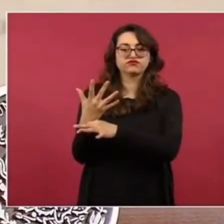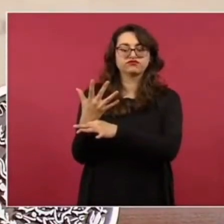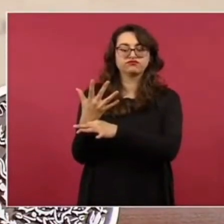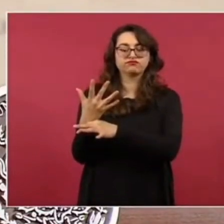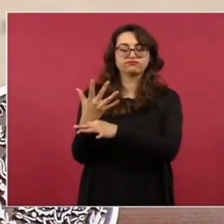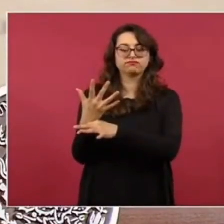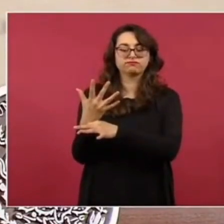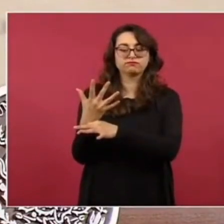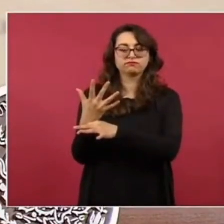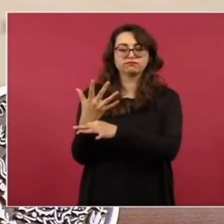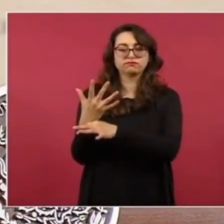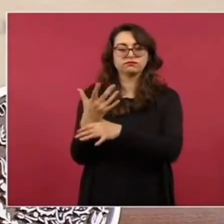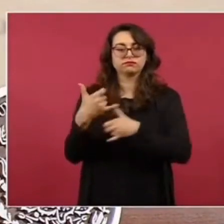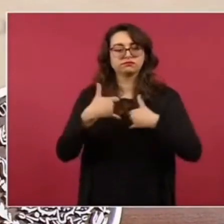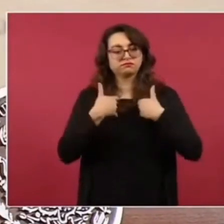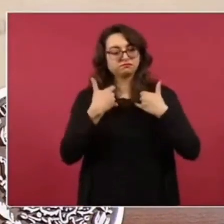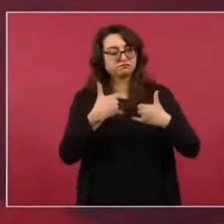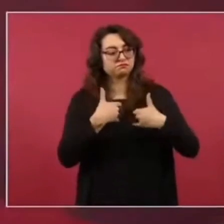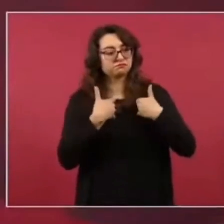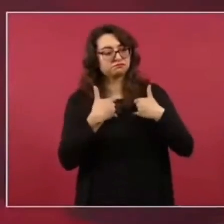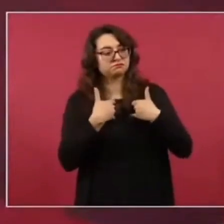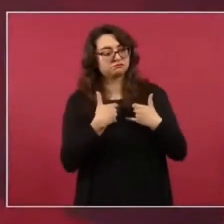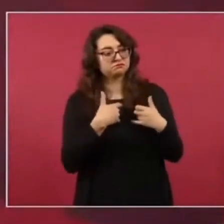burlarse de los jóvenes